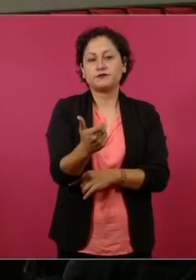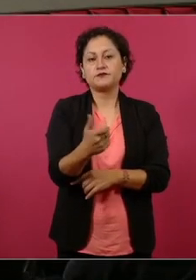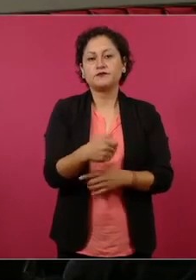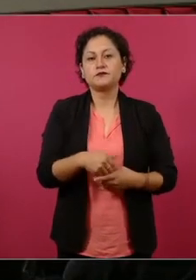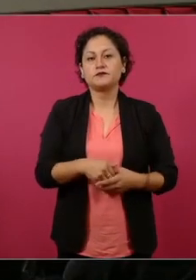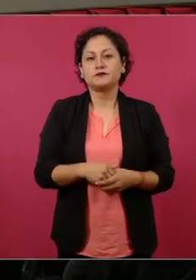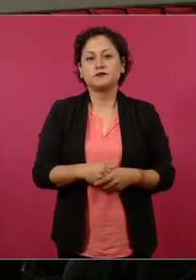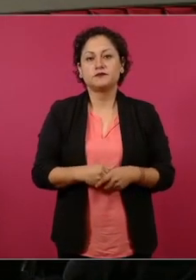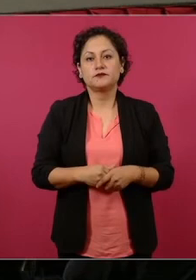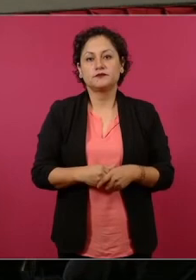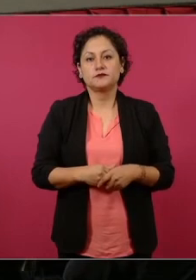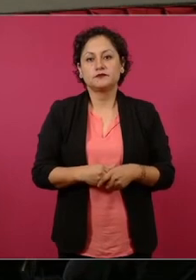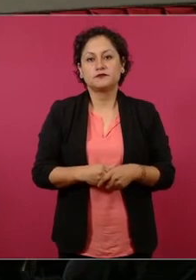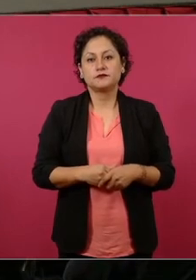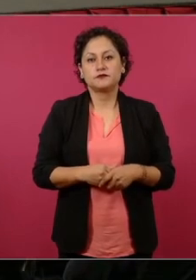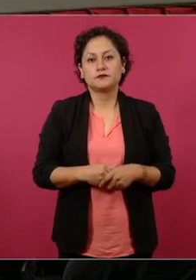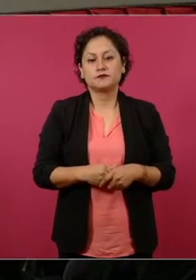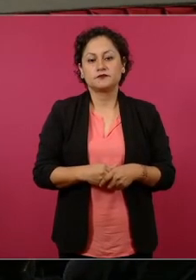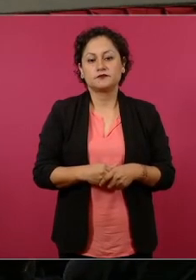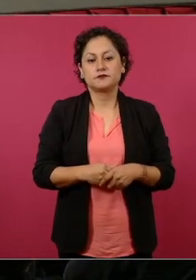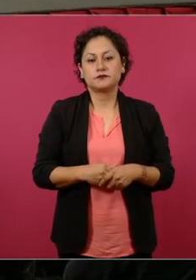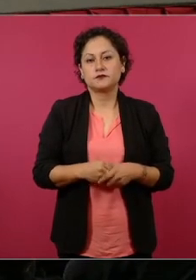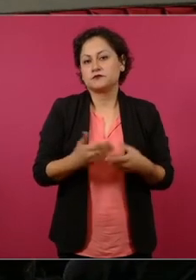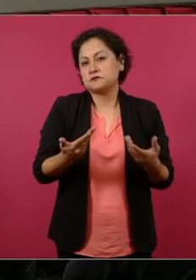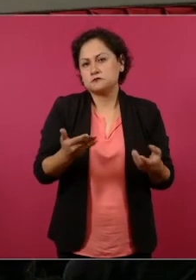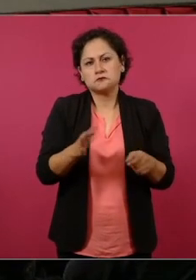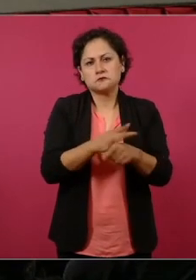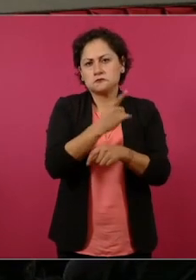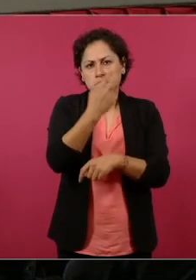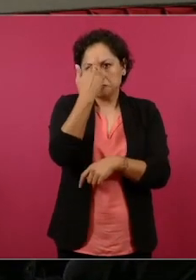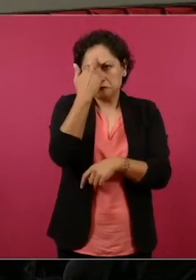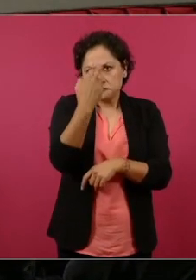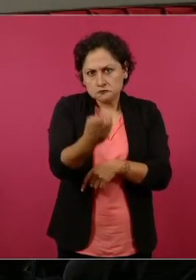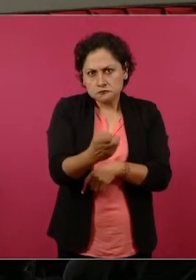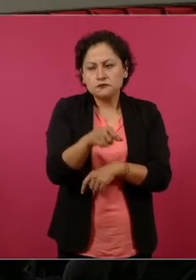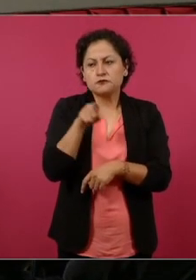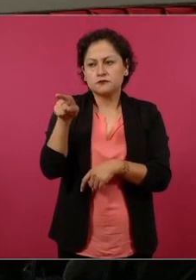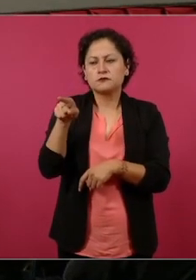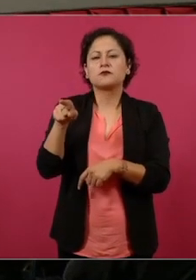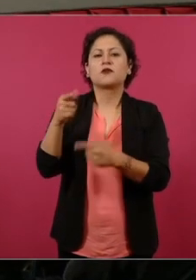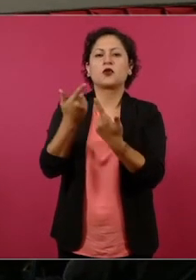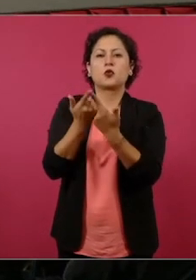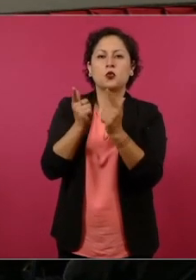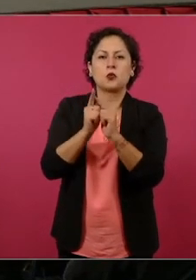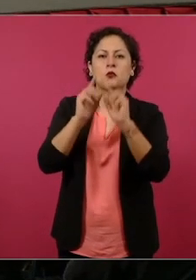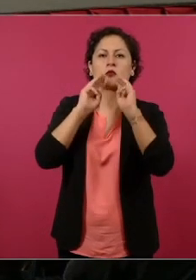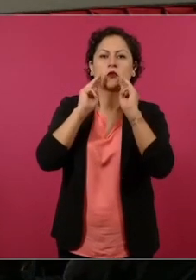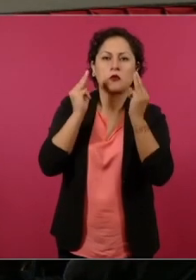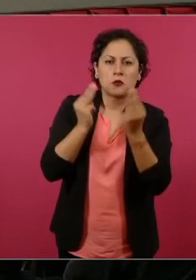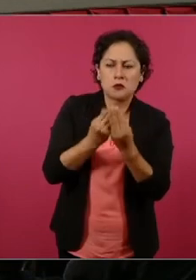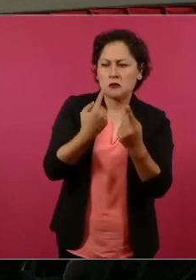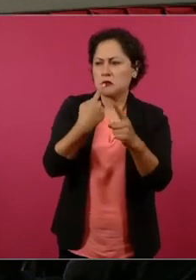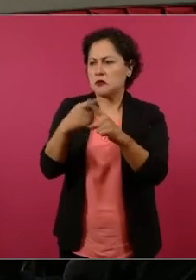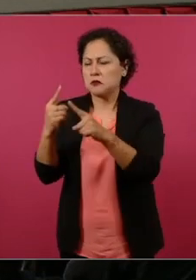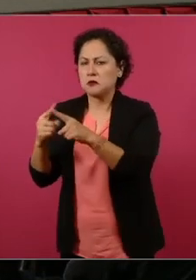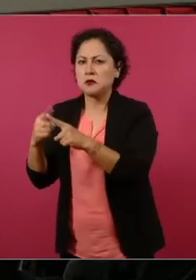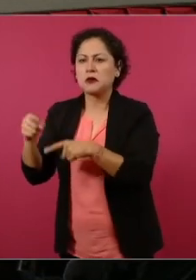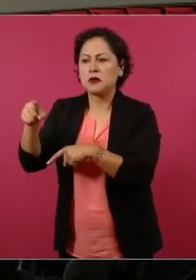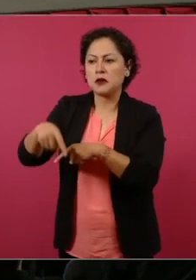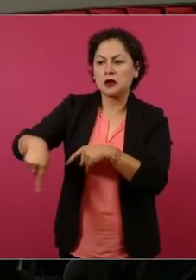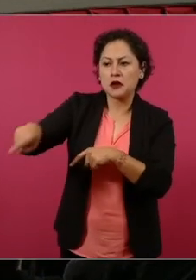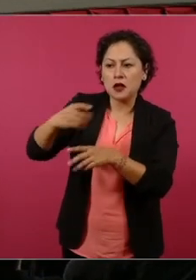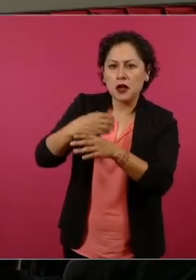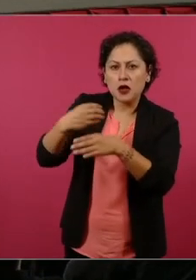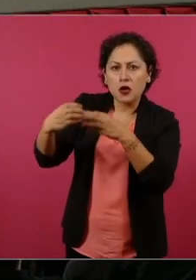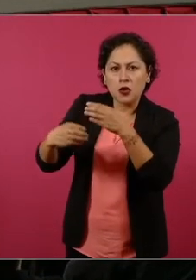desalojan los bienes y quedan las bodegas vacías que eran antes rentadas y pues